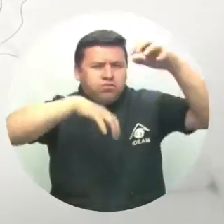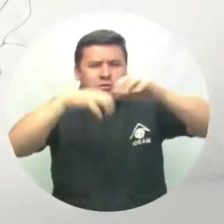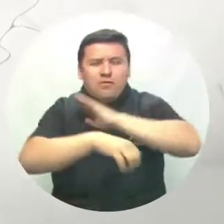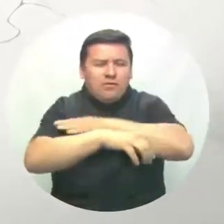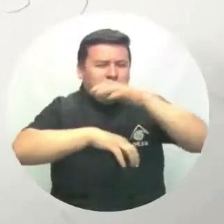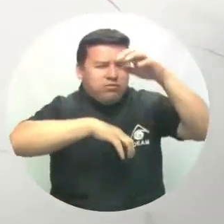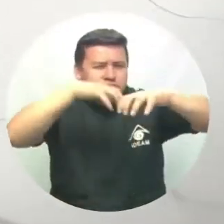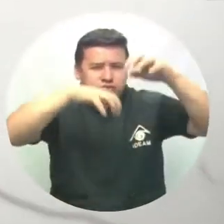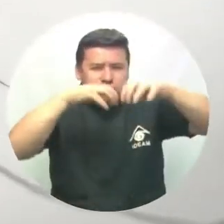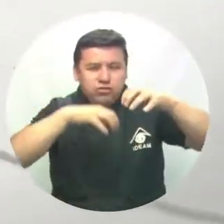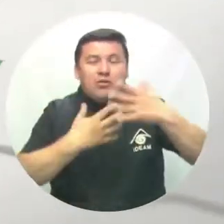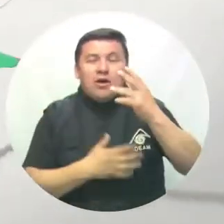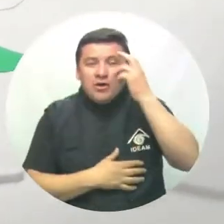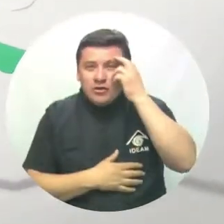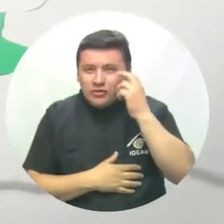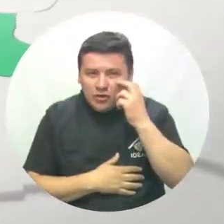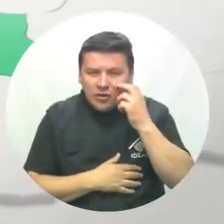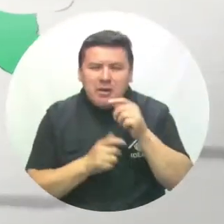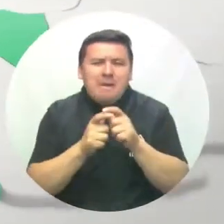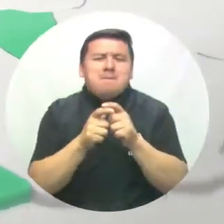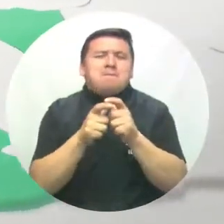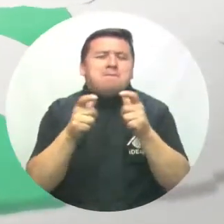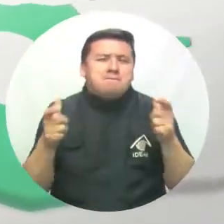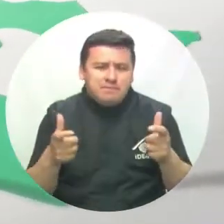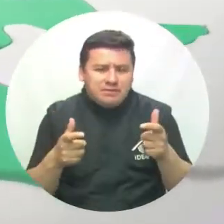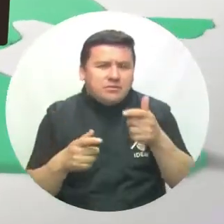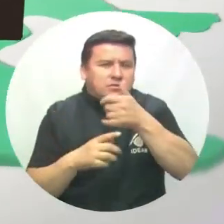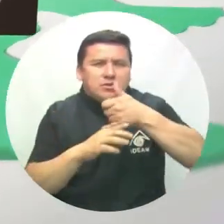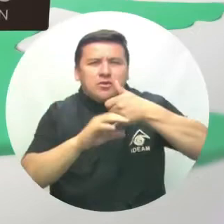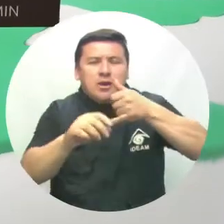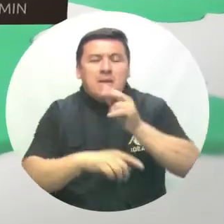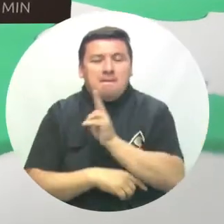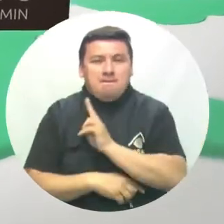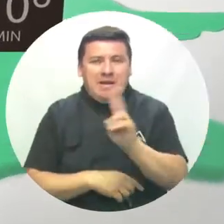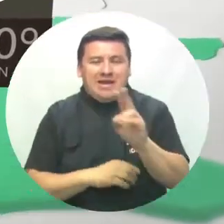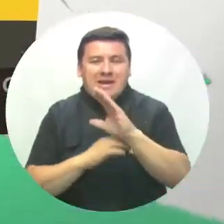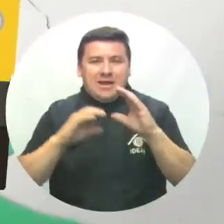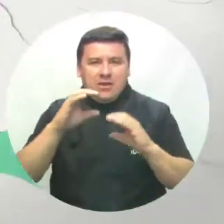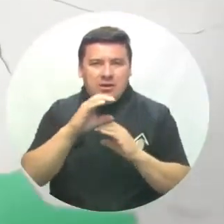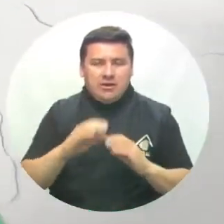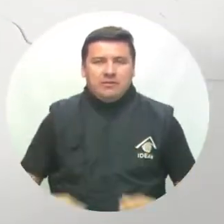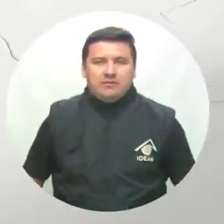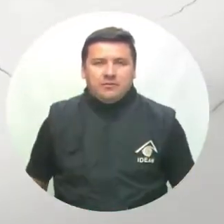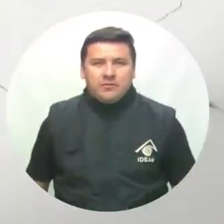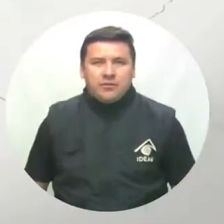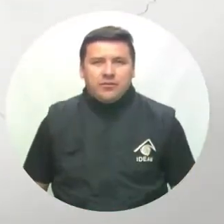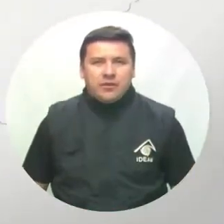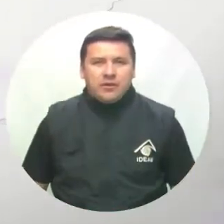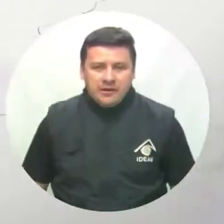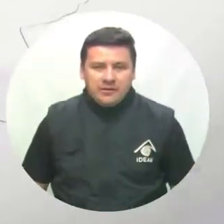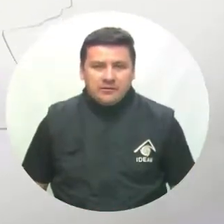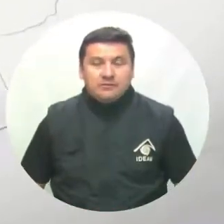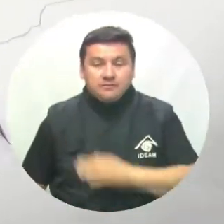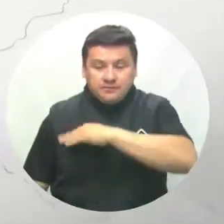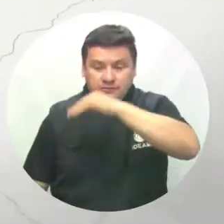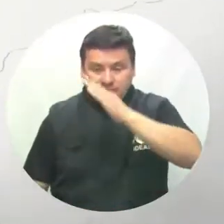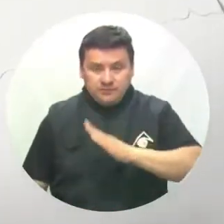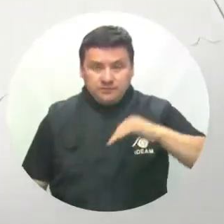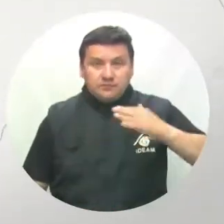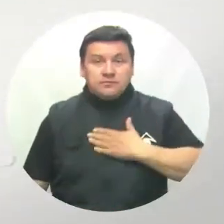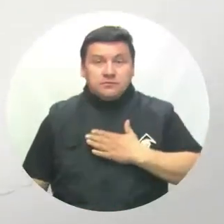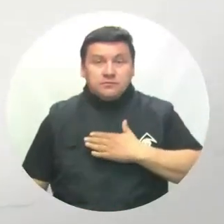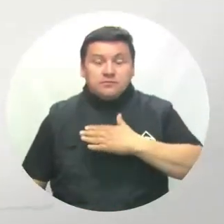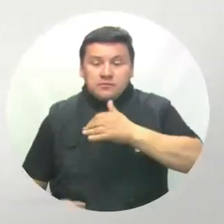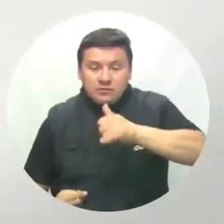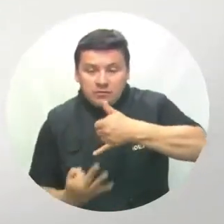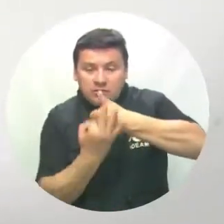variada intensidad en Chocó, con menor intensidad en el oriente del Valle del Cauca y Cauca. En la zona montañosa de nuestros